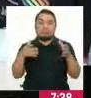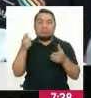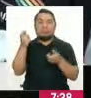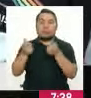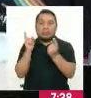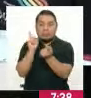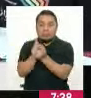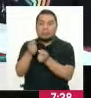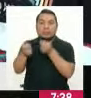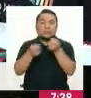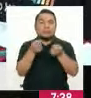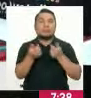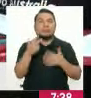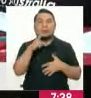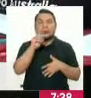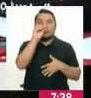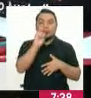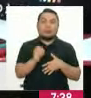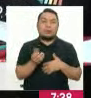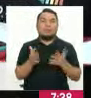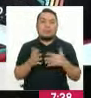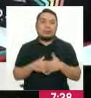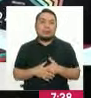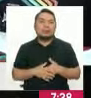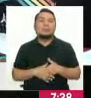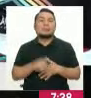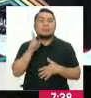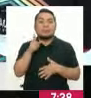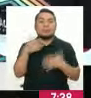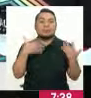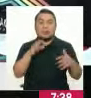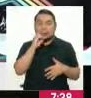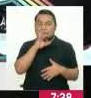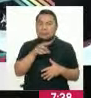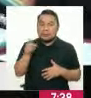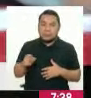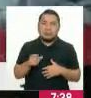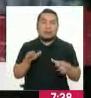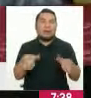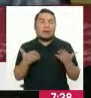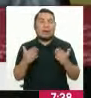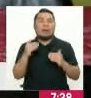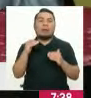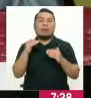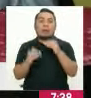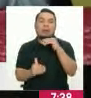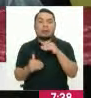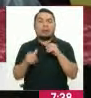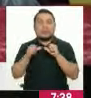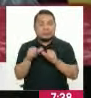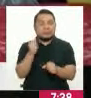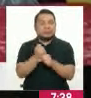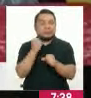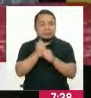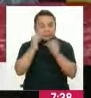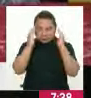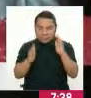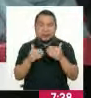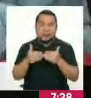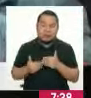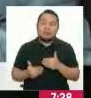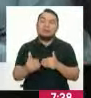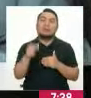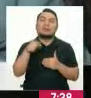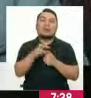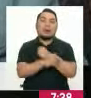pequeño incremento hasta el 30% aproximadamente. Pero, como bien lo señalas, hay una brecha que tenemos que seguir trabajando a lo largo